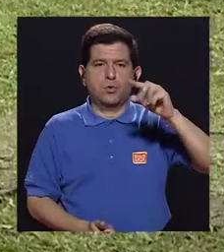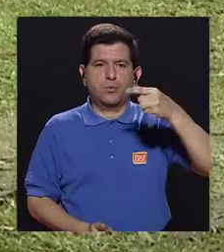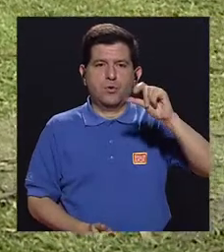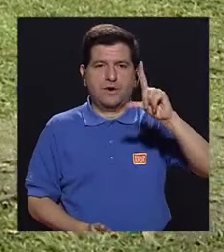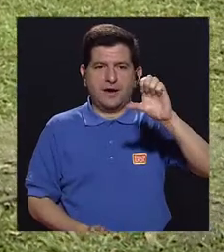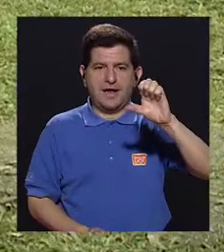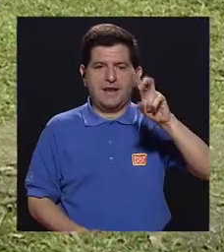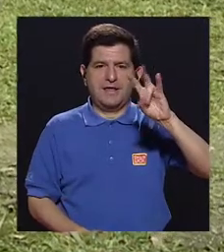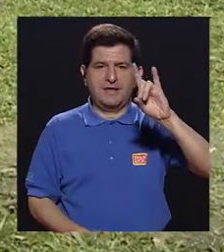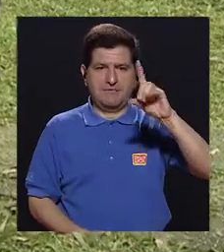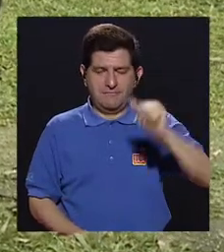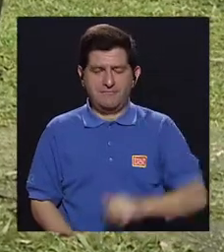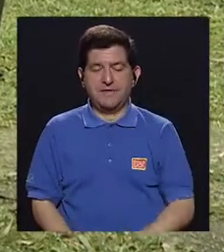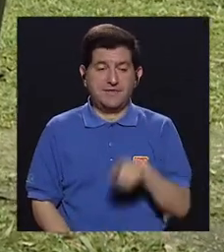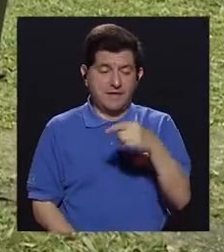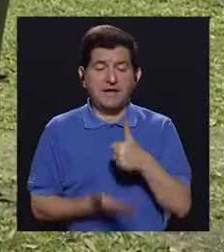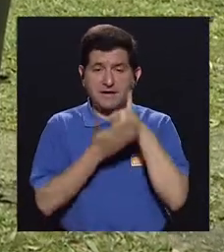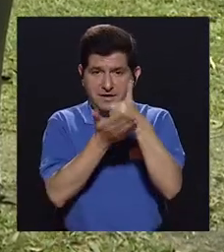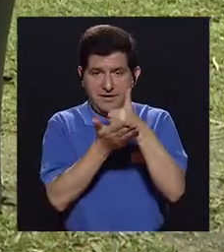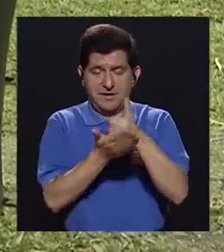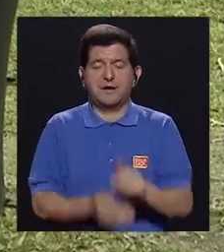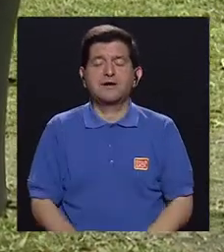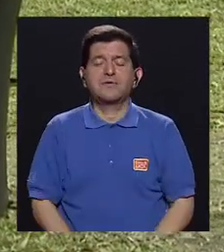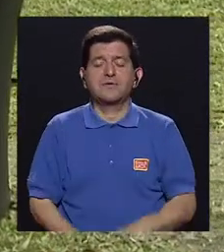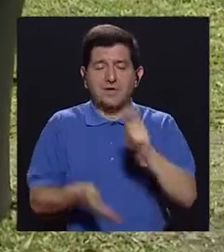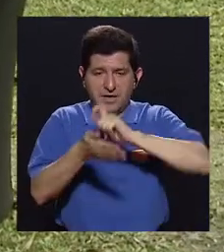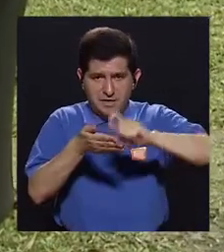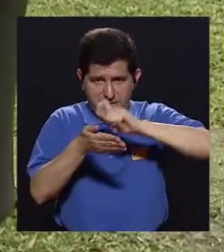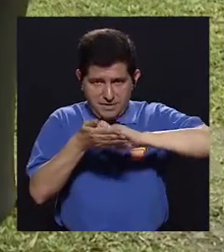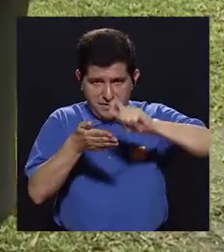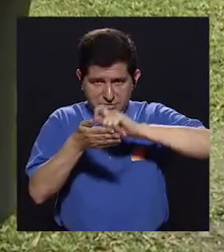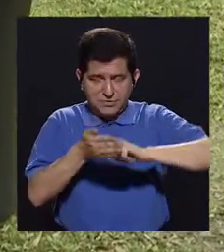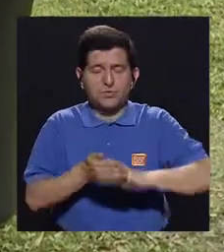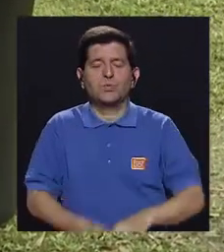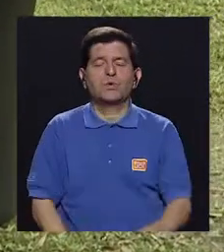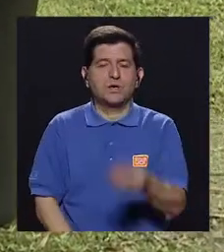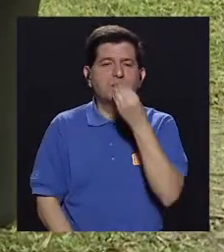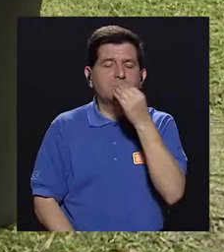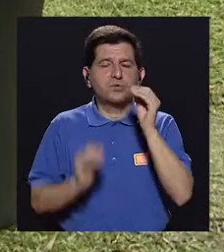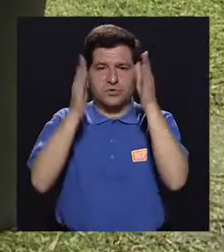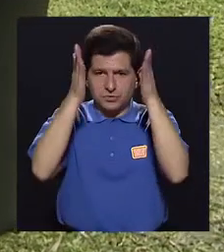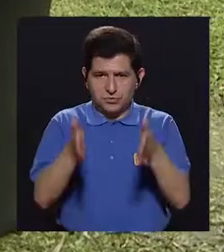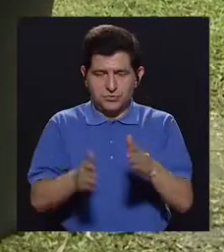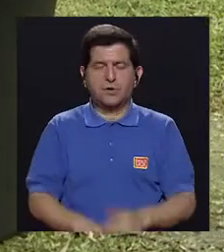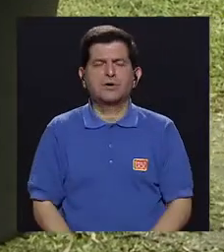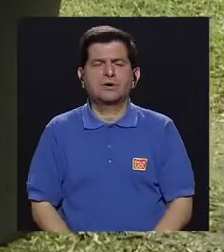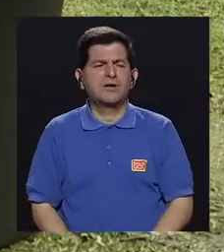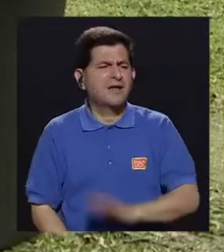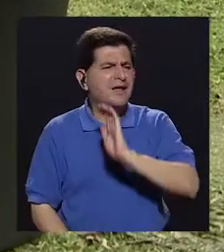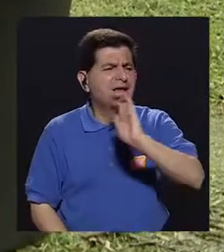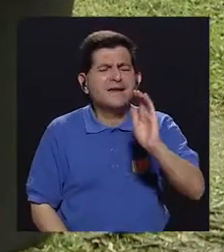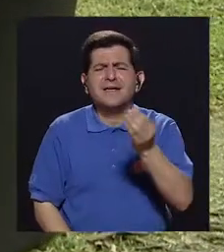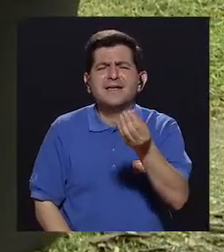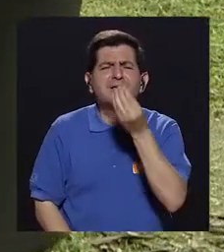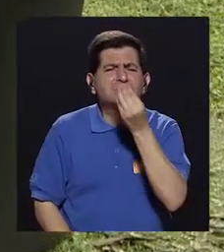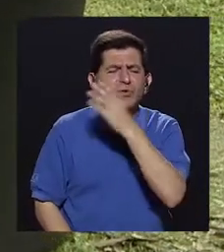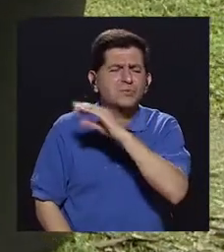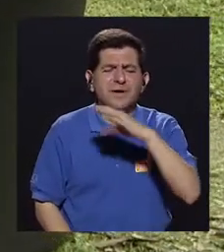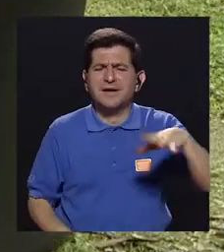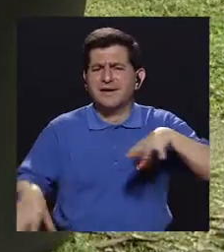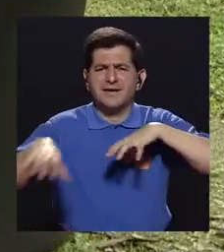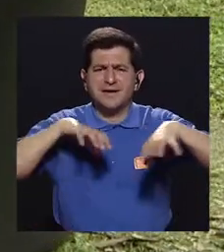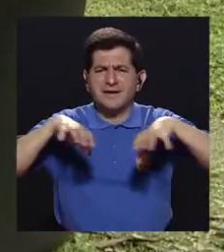Nutrición de la Universidad de Costa Rica. Doctora, ¿qué debemos procurar que los niños coman y hagan?